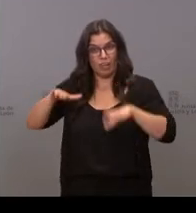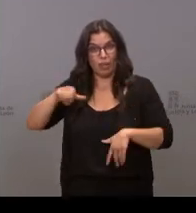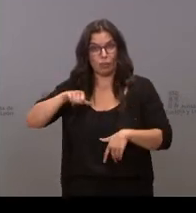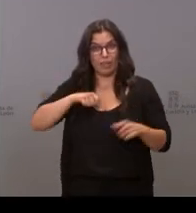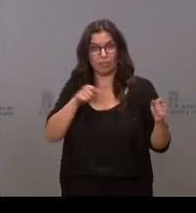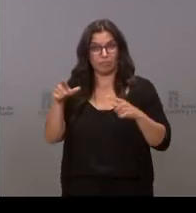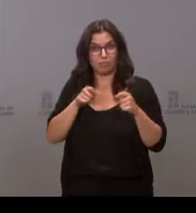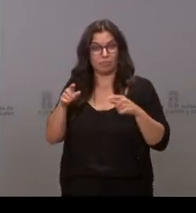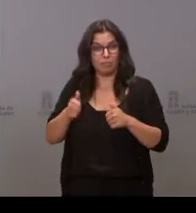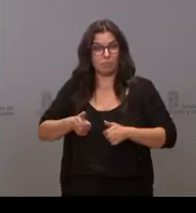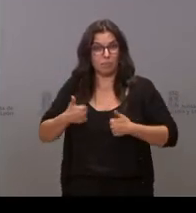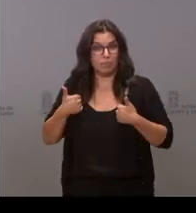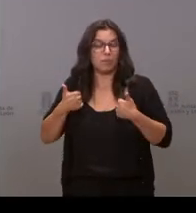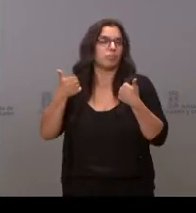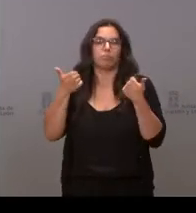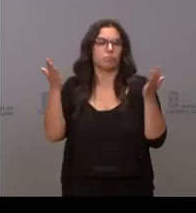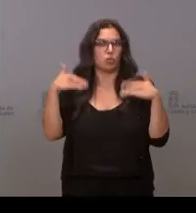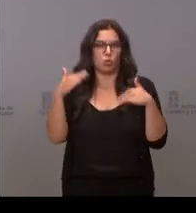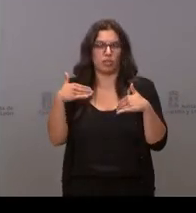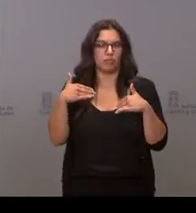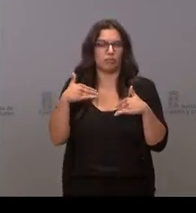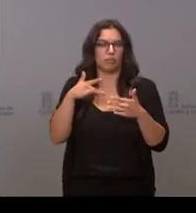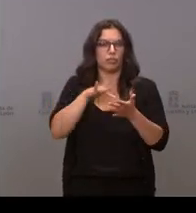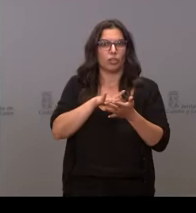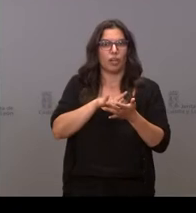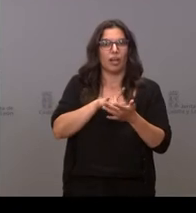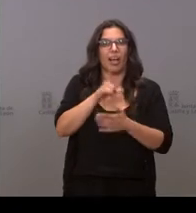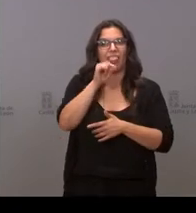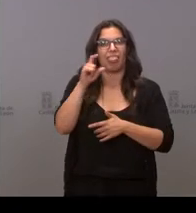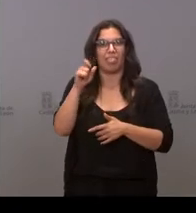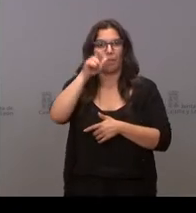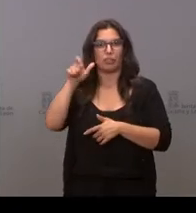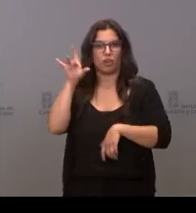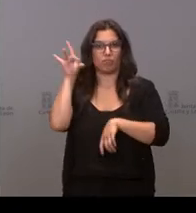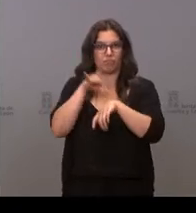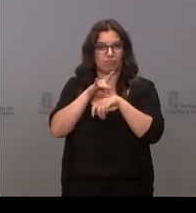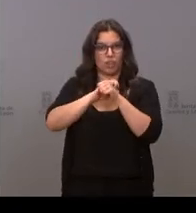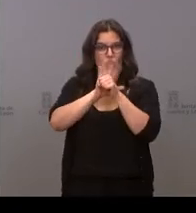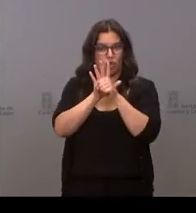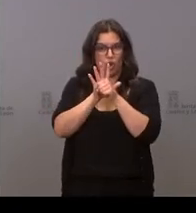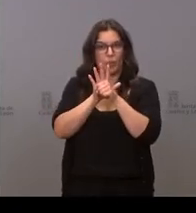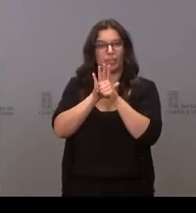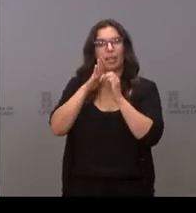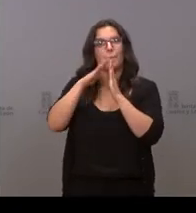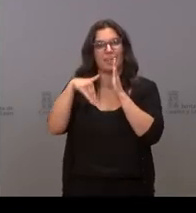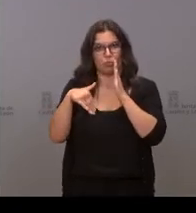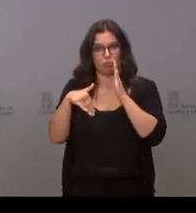seguimos estando por debajo de los 100 pacientes ingresados en este momento.